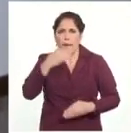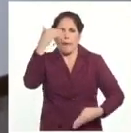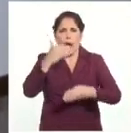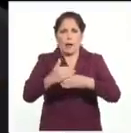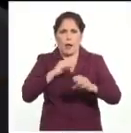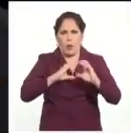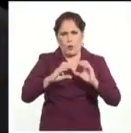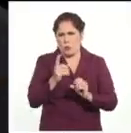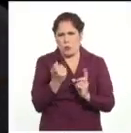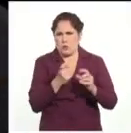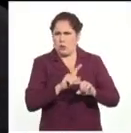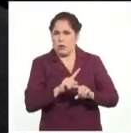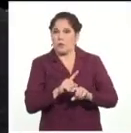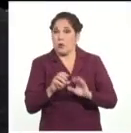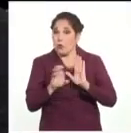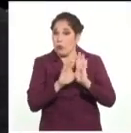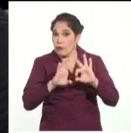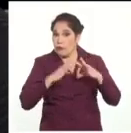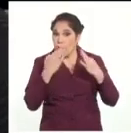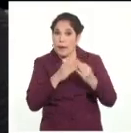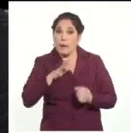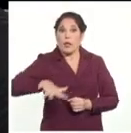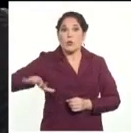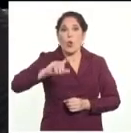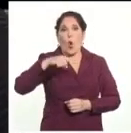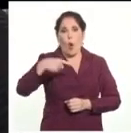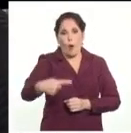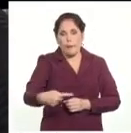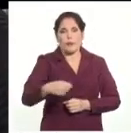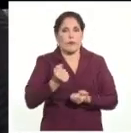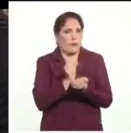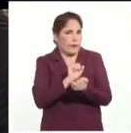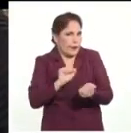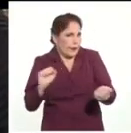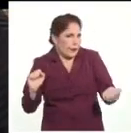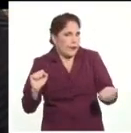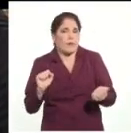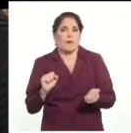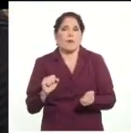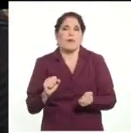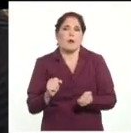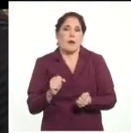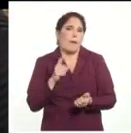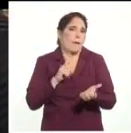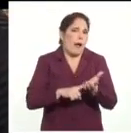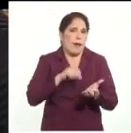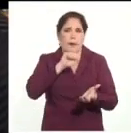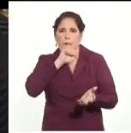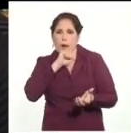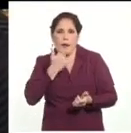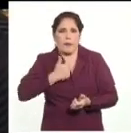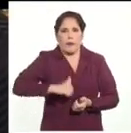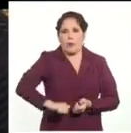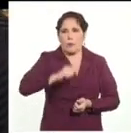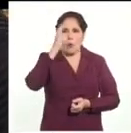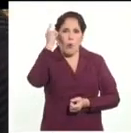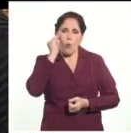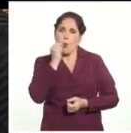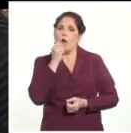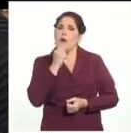comunicación. El código está hecho para que todos opinemos, para que todos tengamos derecho a ser escuchados padres, madres, hijos, abuelos,